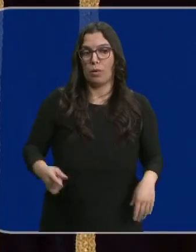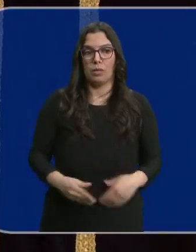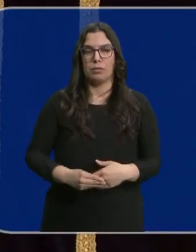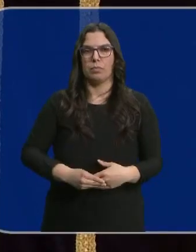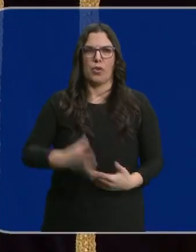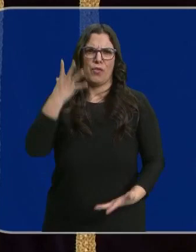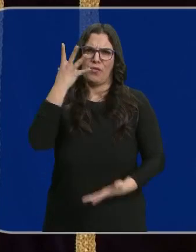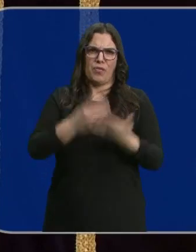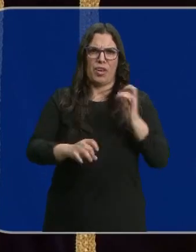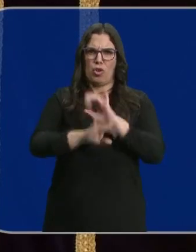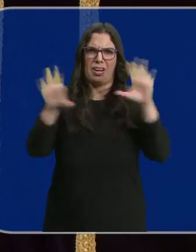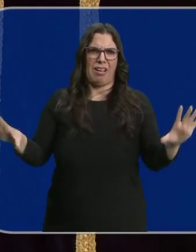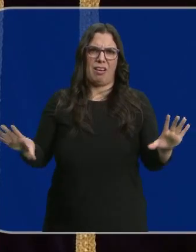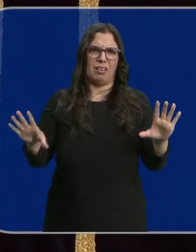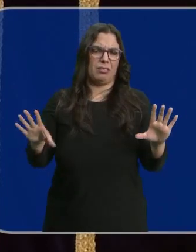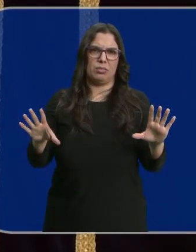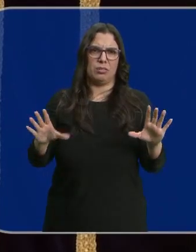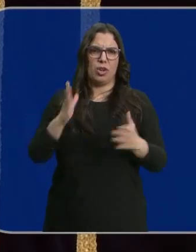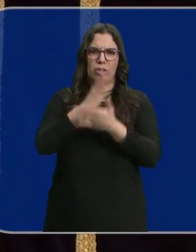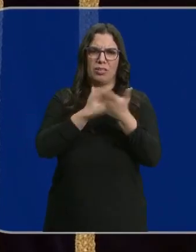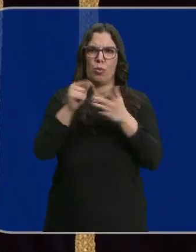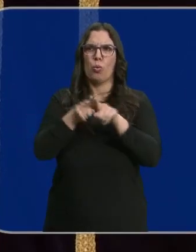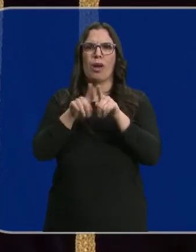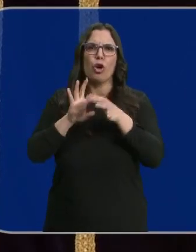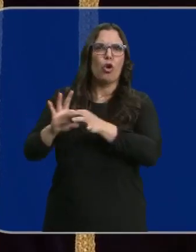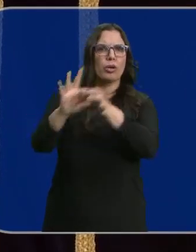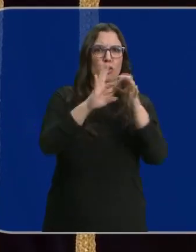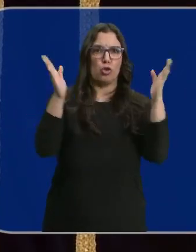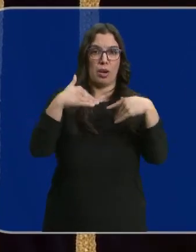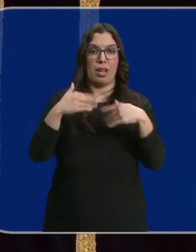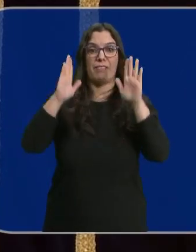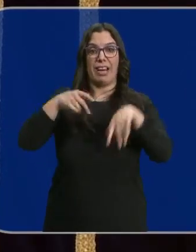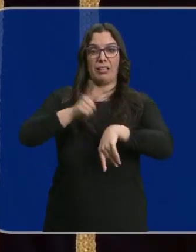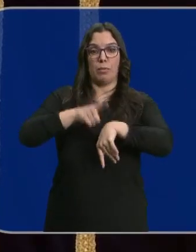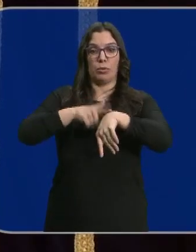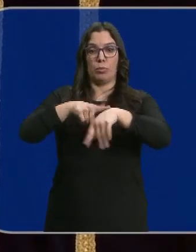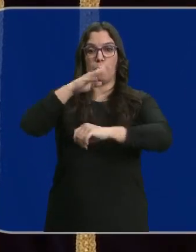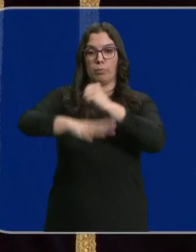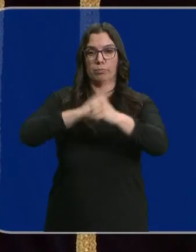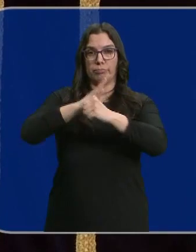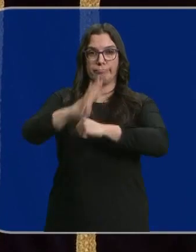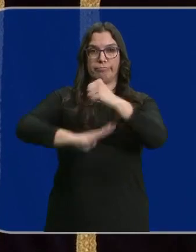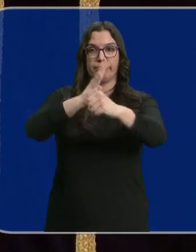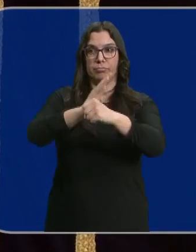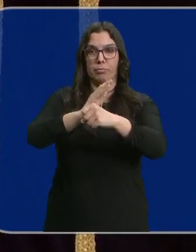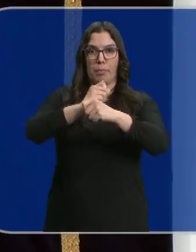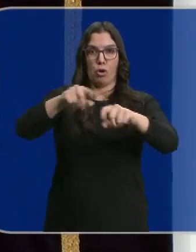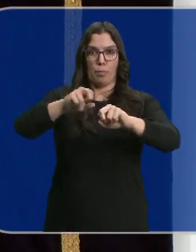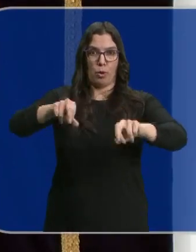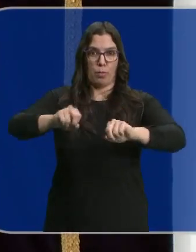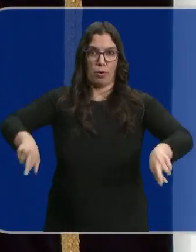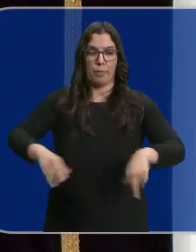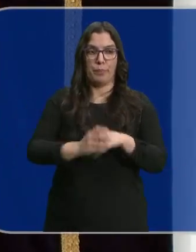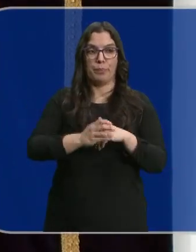fallo estrepitoso en esta comunidad, hay un fallo de cohesión que se va agrandando. Cada legislatura se agranda más.